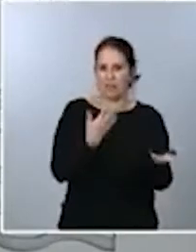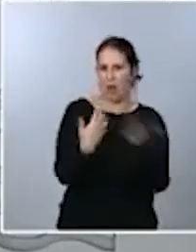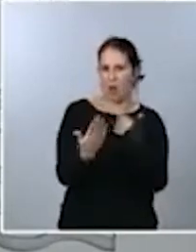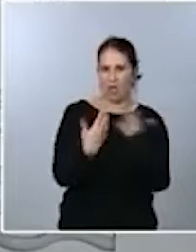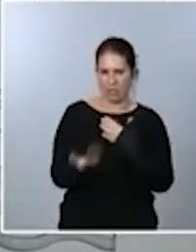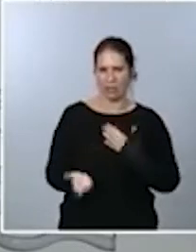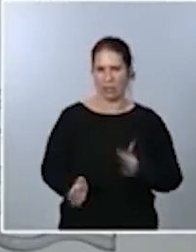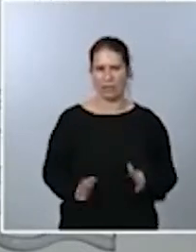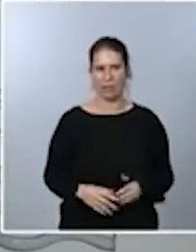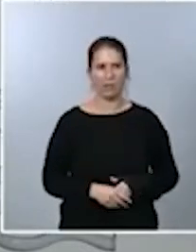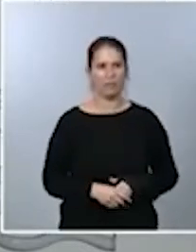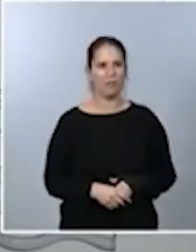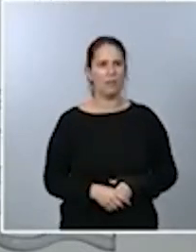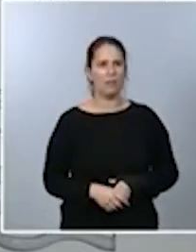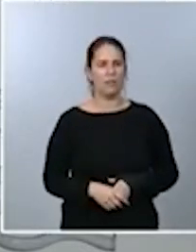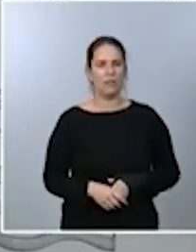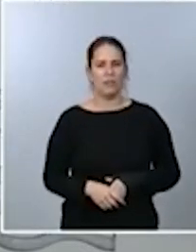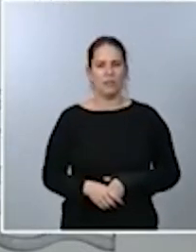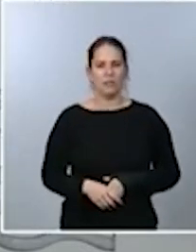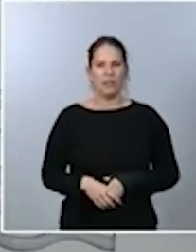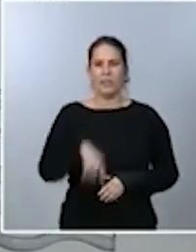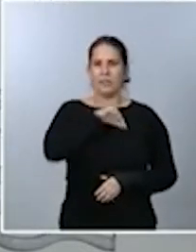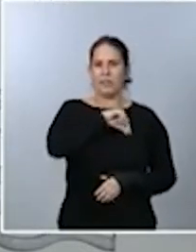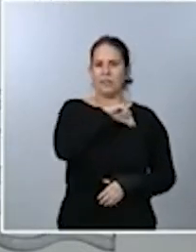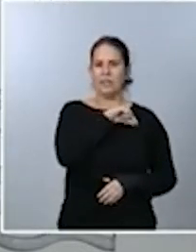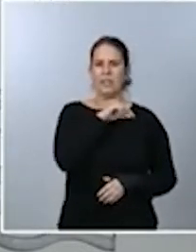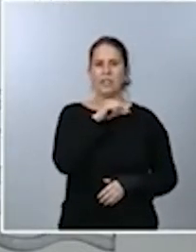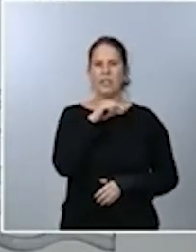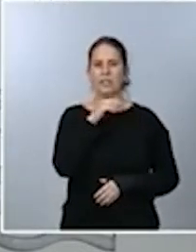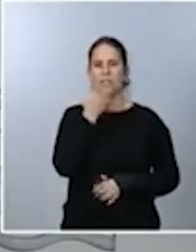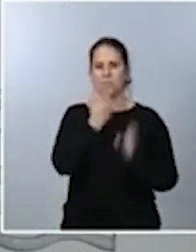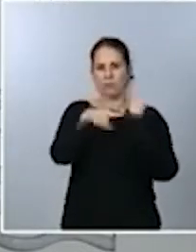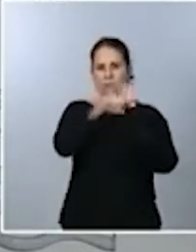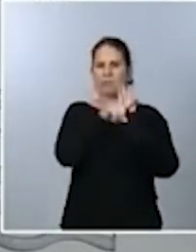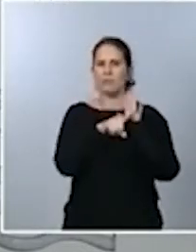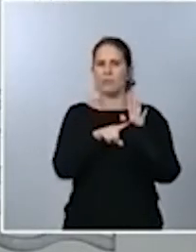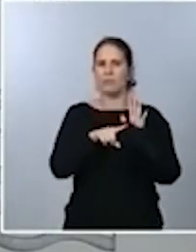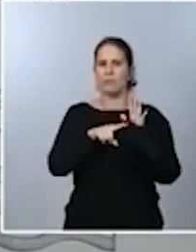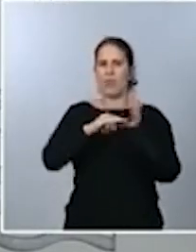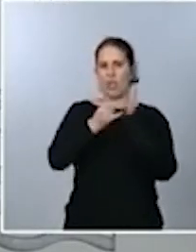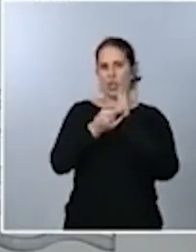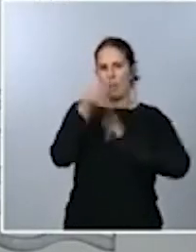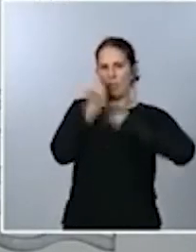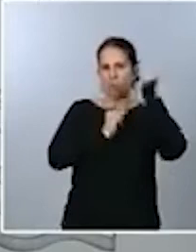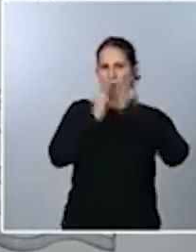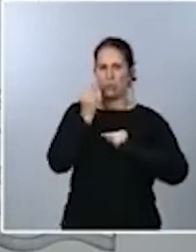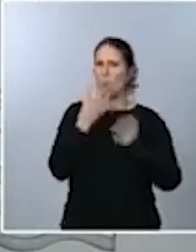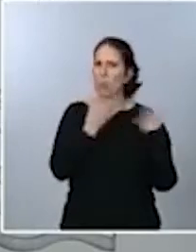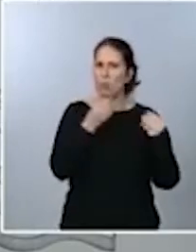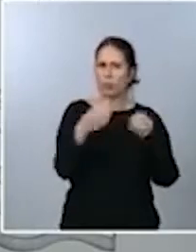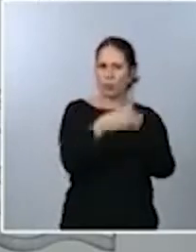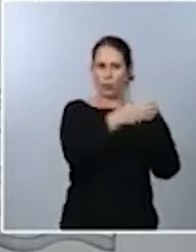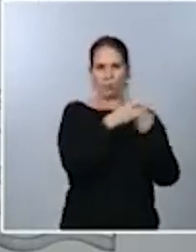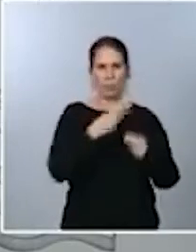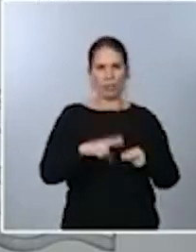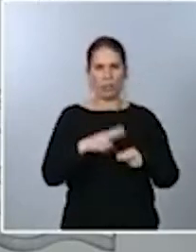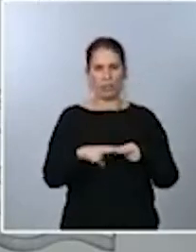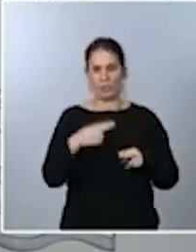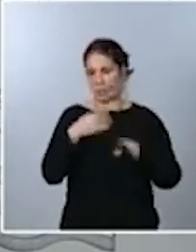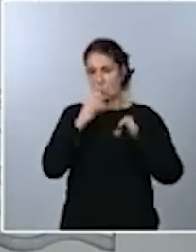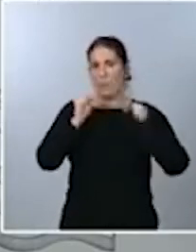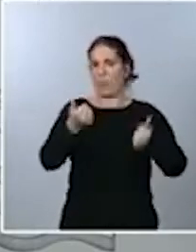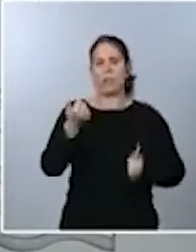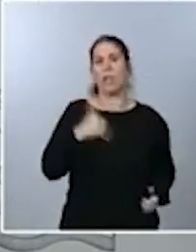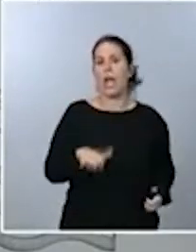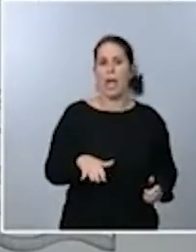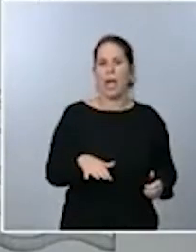a poder sentirse referenciados en este proyecto de presupuesto. Son muchos grupos políticos. Estamos empezando ya esa